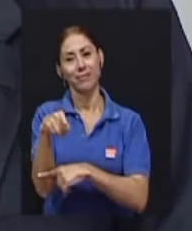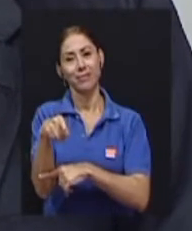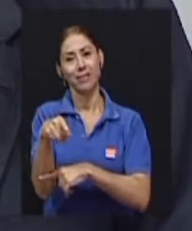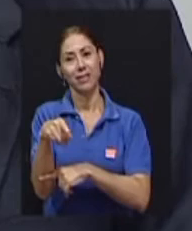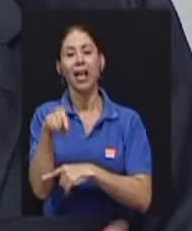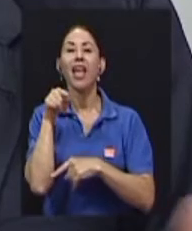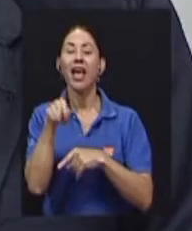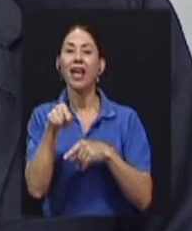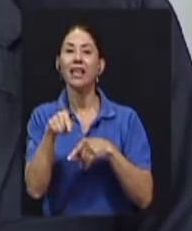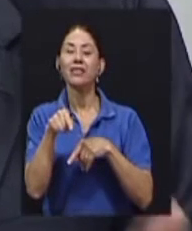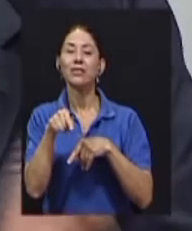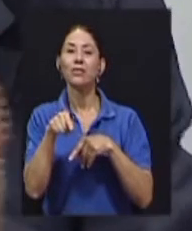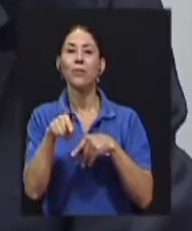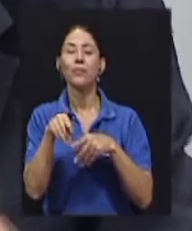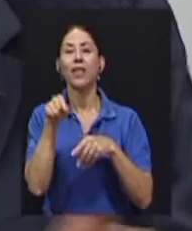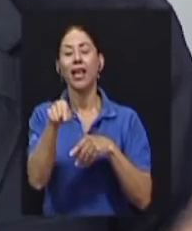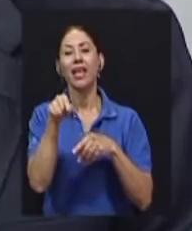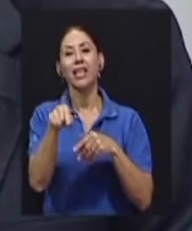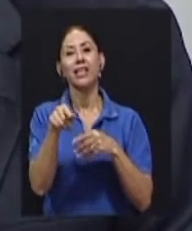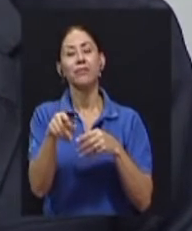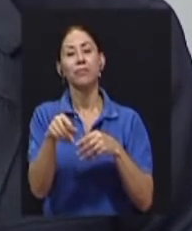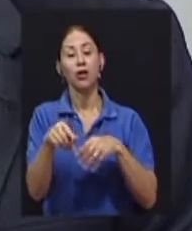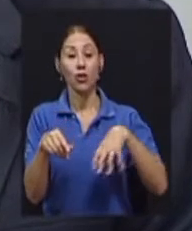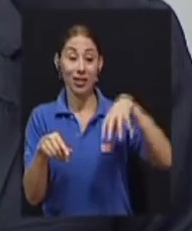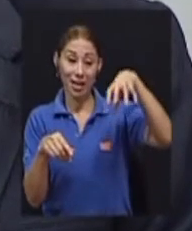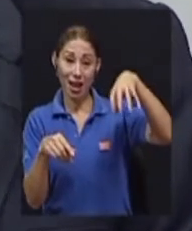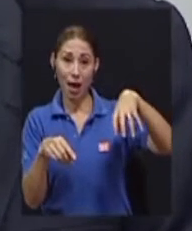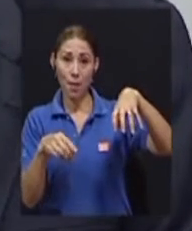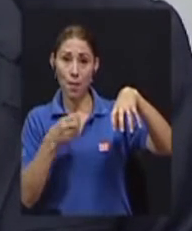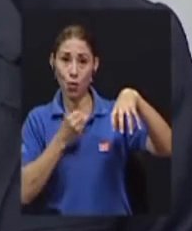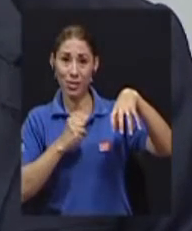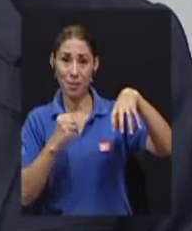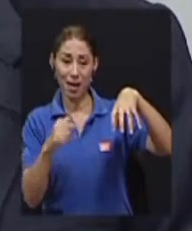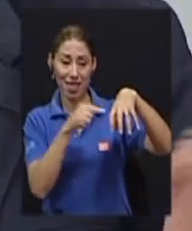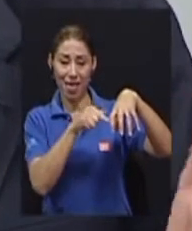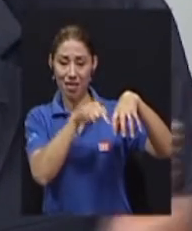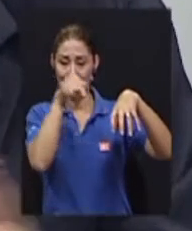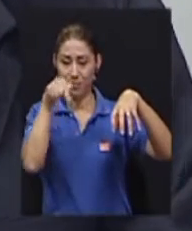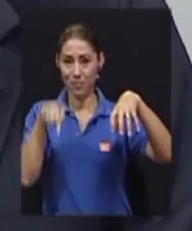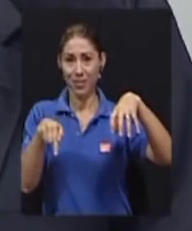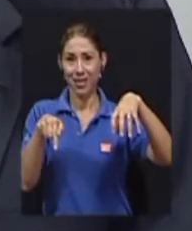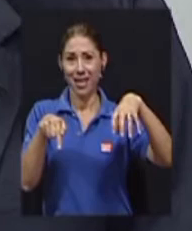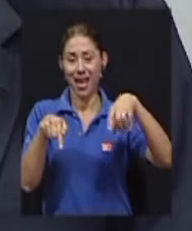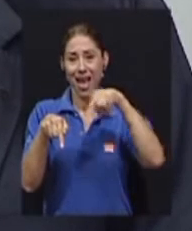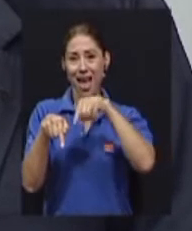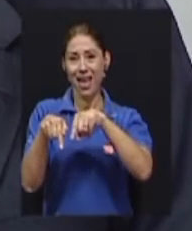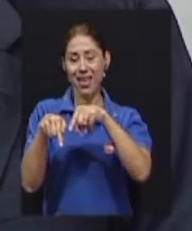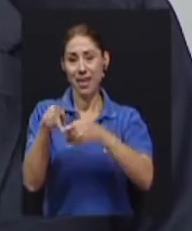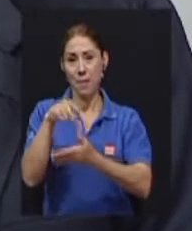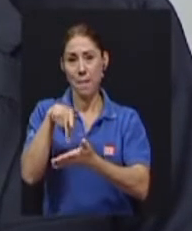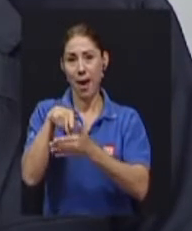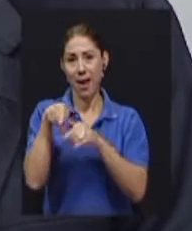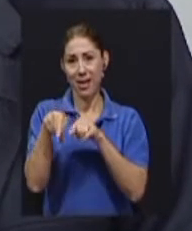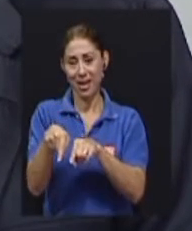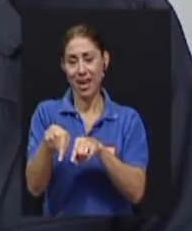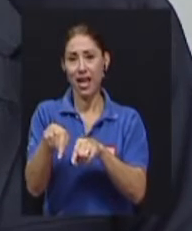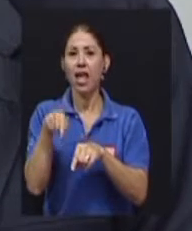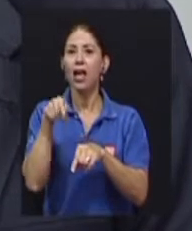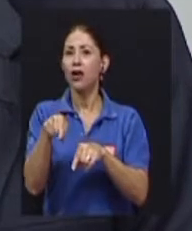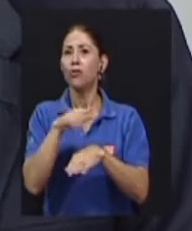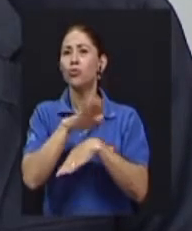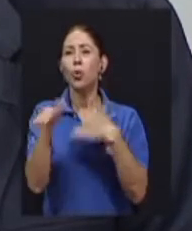de ese parque que está enfrente de la municipalidad y ahí está la iglesia en ruinas con todos los grupos de la familia